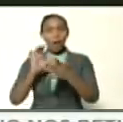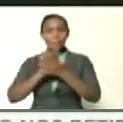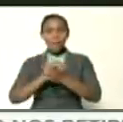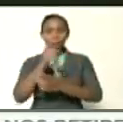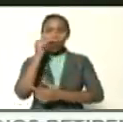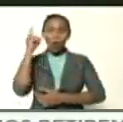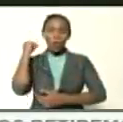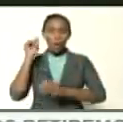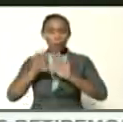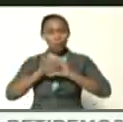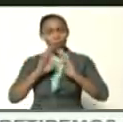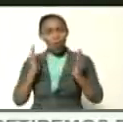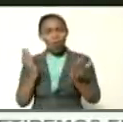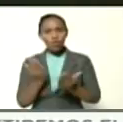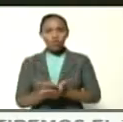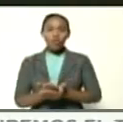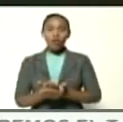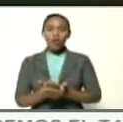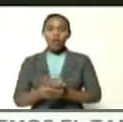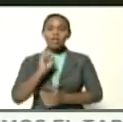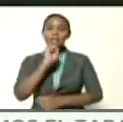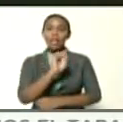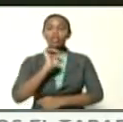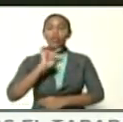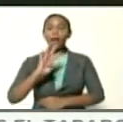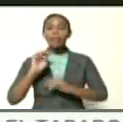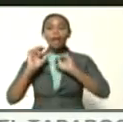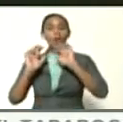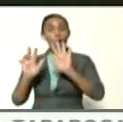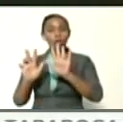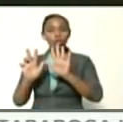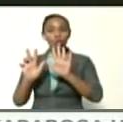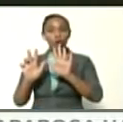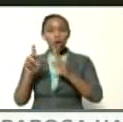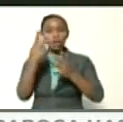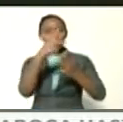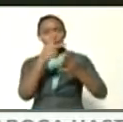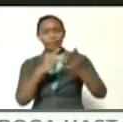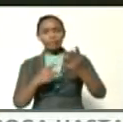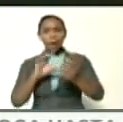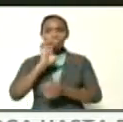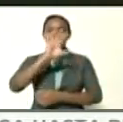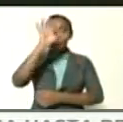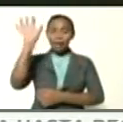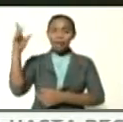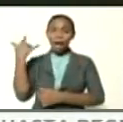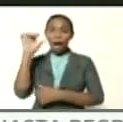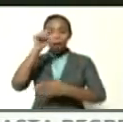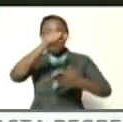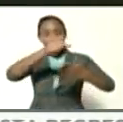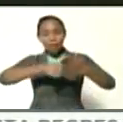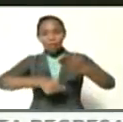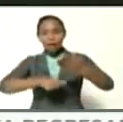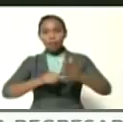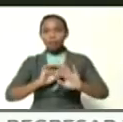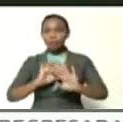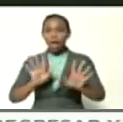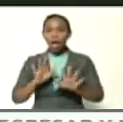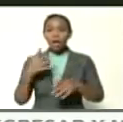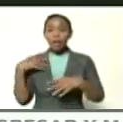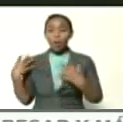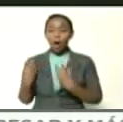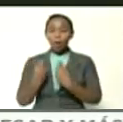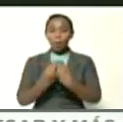y amigas del mundo. 148 de varios países, aquí tenemos la lista, que nos